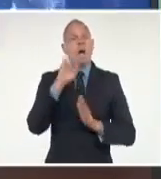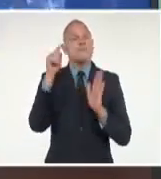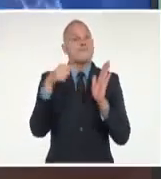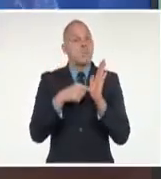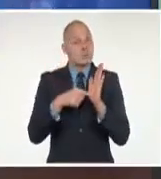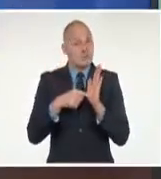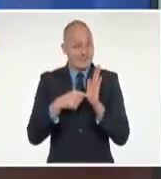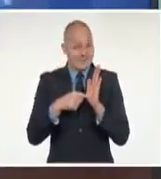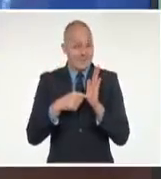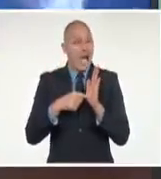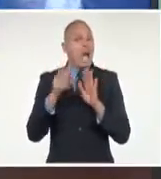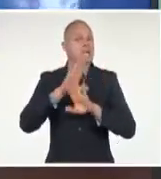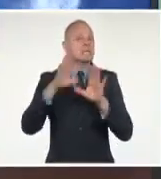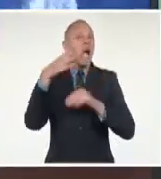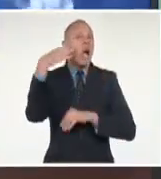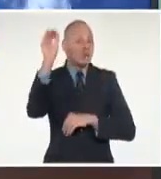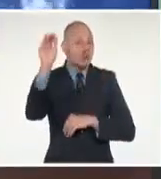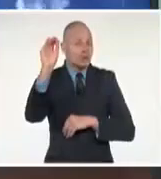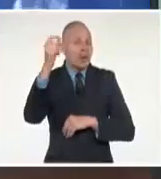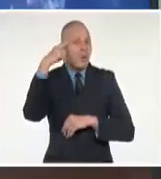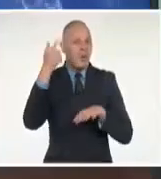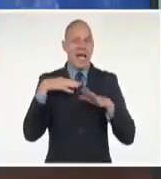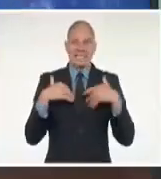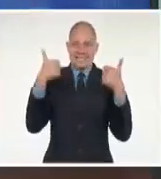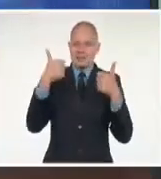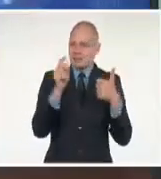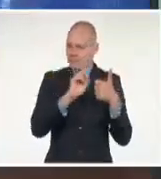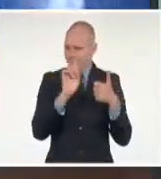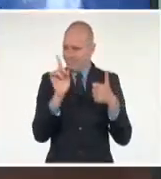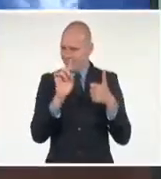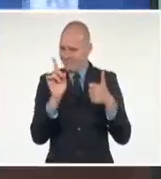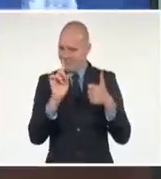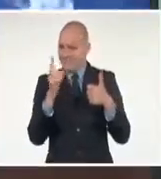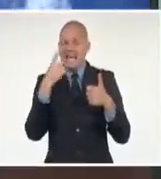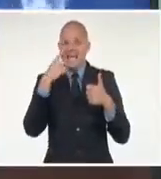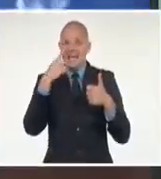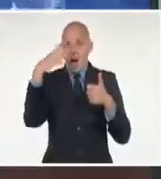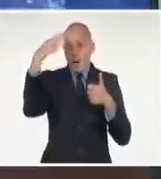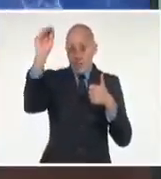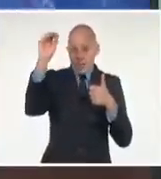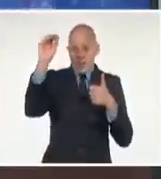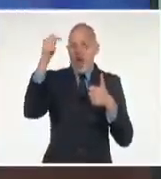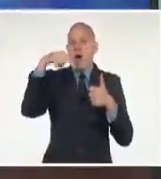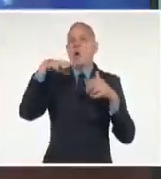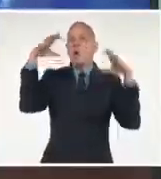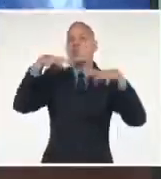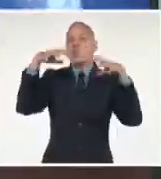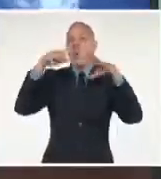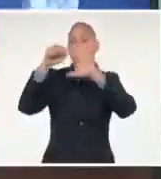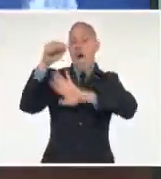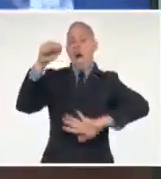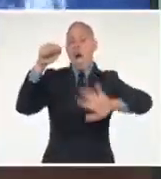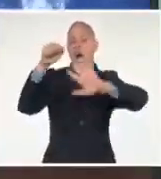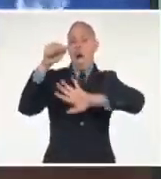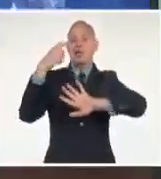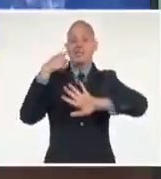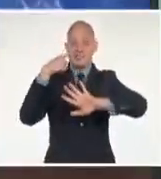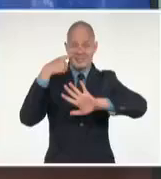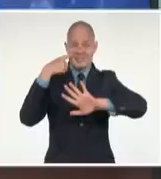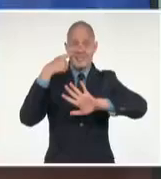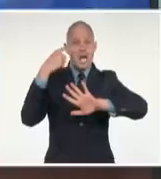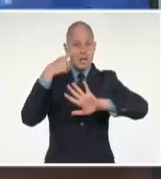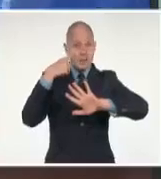Pero, está la lluvia. Y la lluvia está al sur. Y la lluvia está aquí. Esta lluvia va a correrse más hacia acá cuando suba